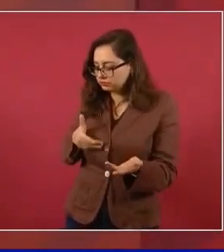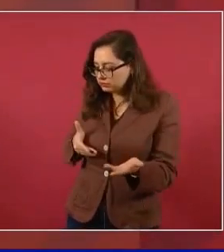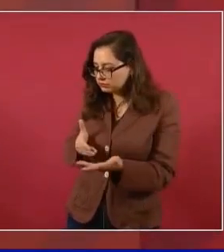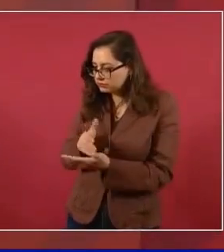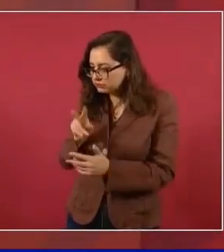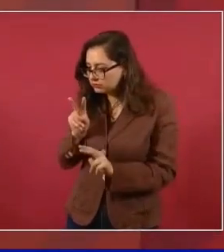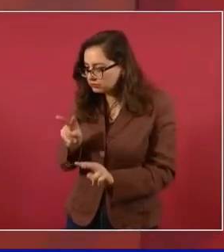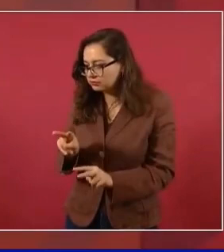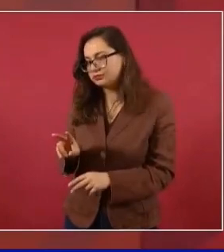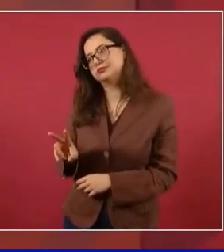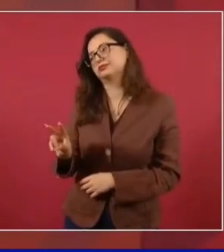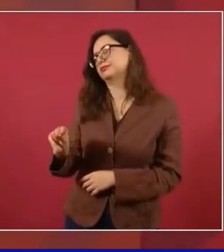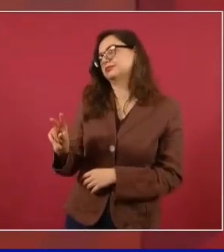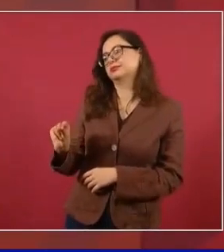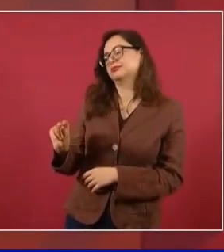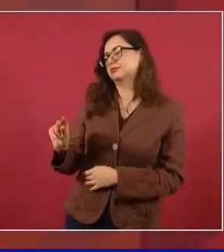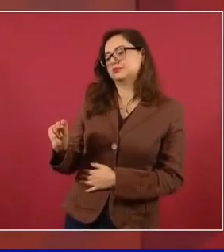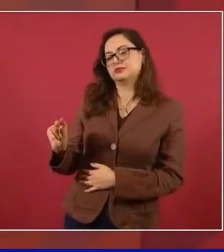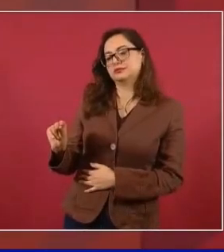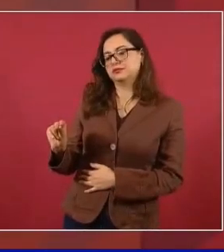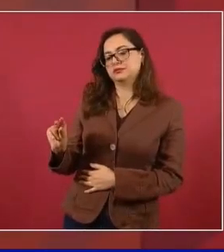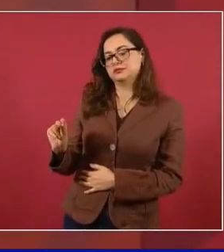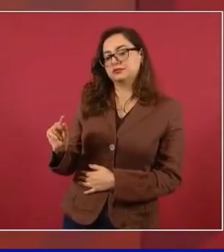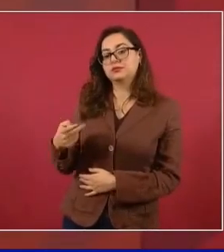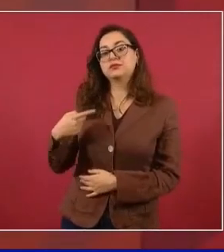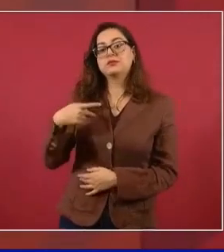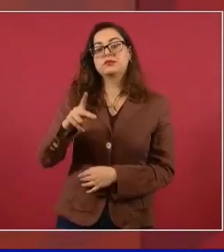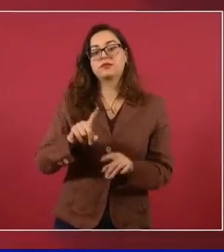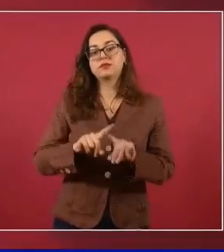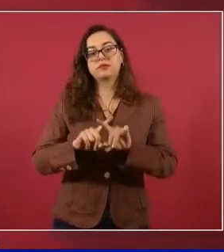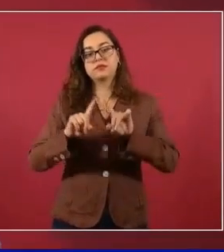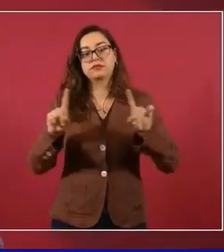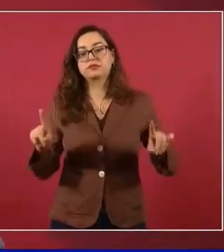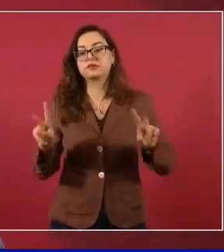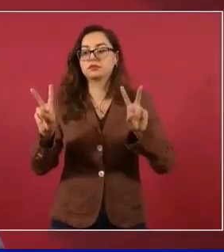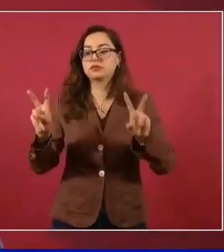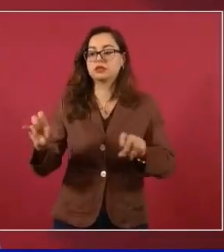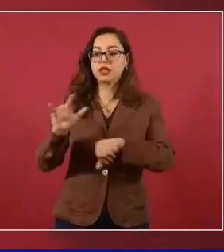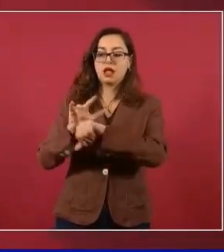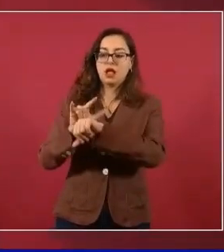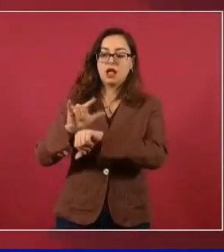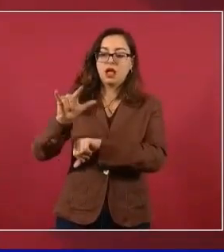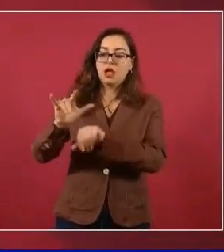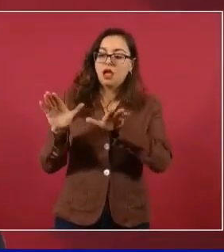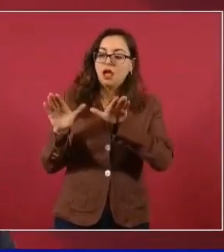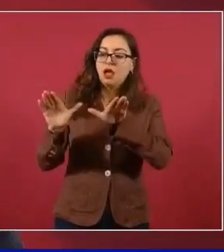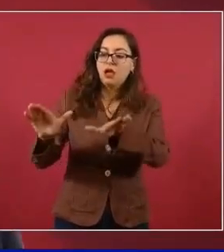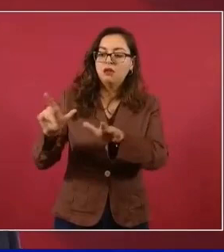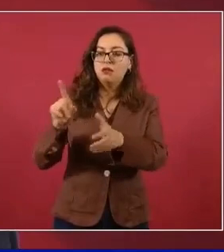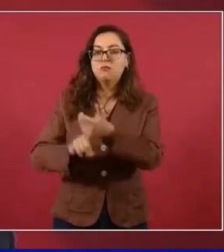pero no es el caso de la aviación. Ahí